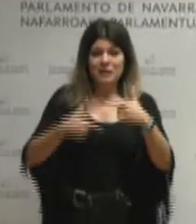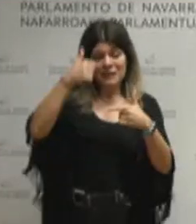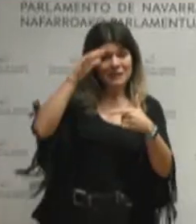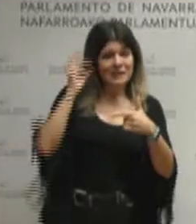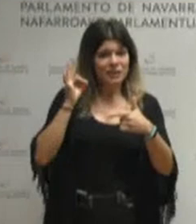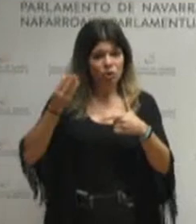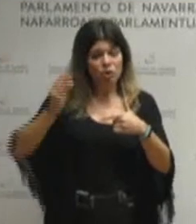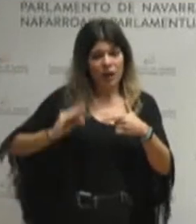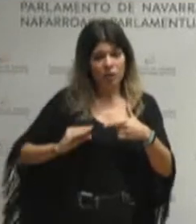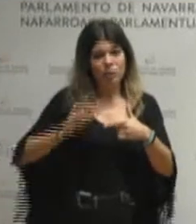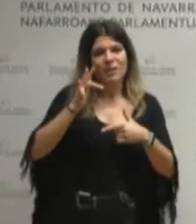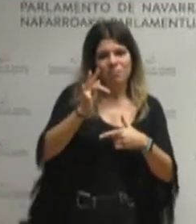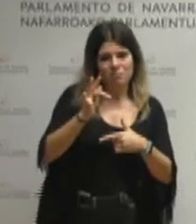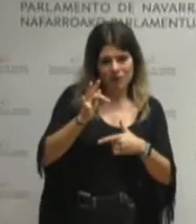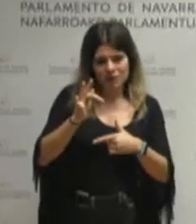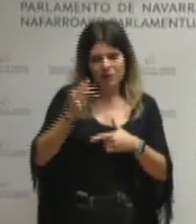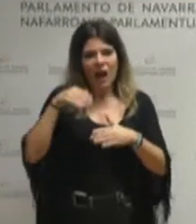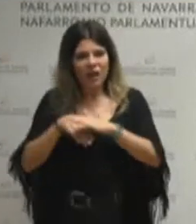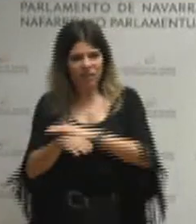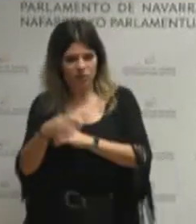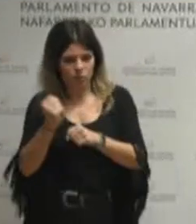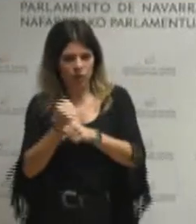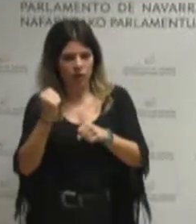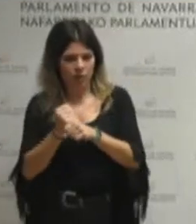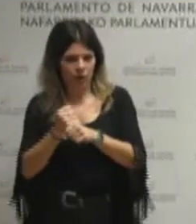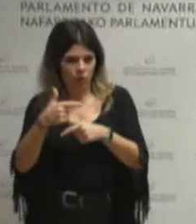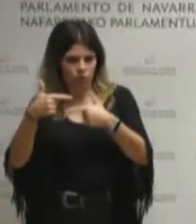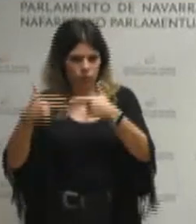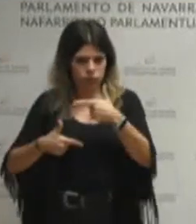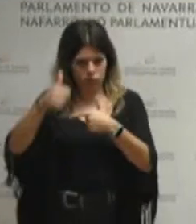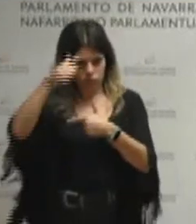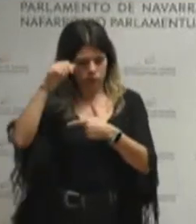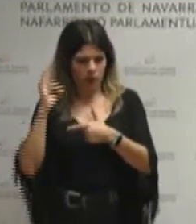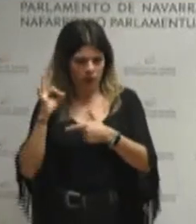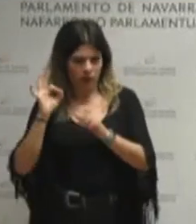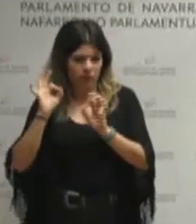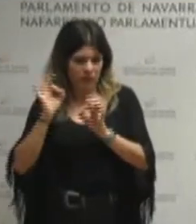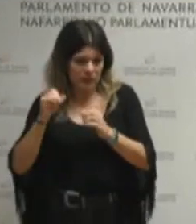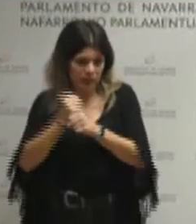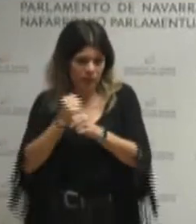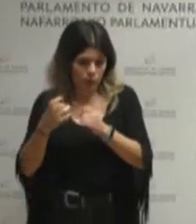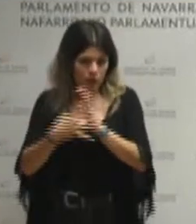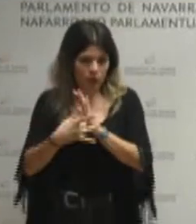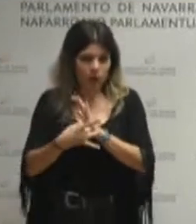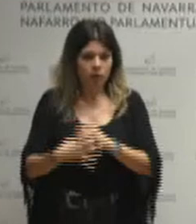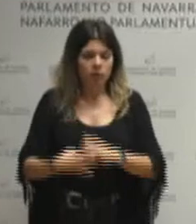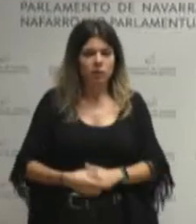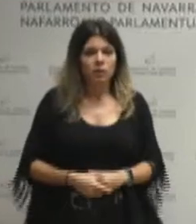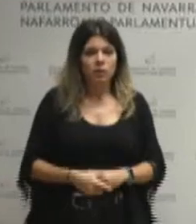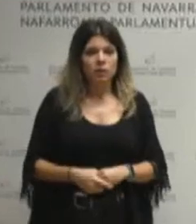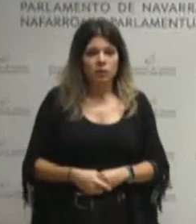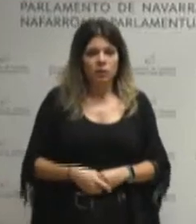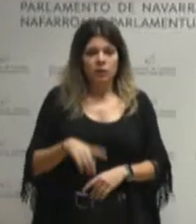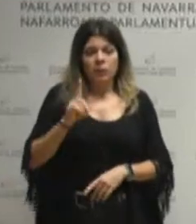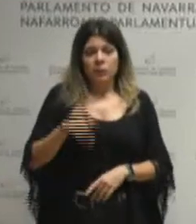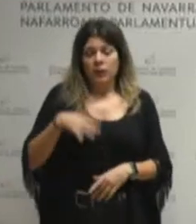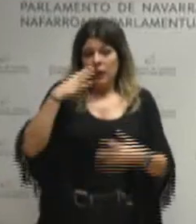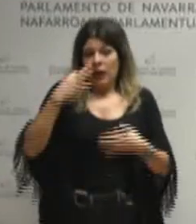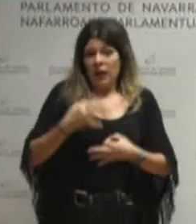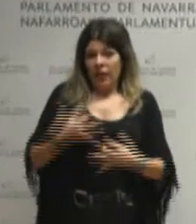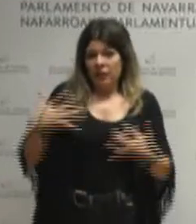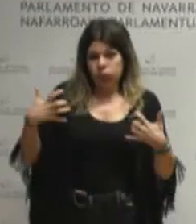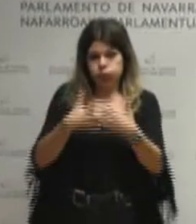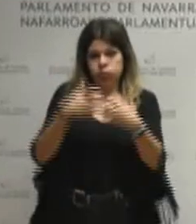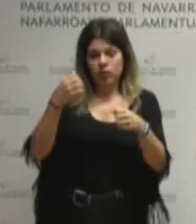acceso al empleo y sobre todo al empleo de calidad y tampoco podemos obviar la realidad de la sinestralidad